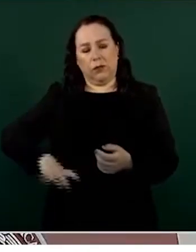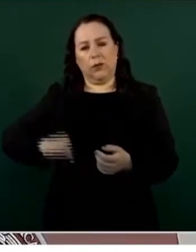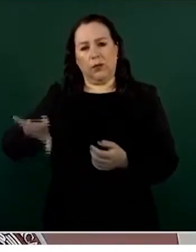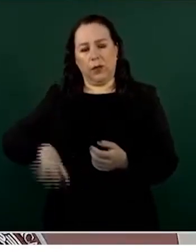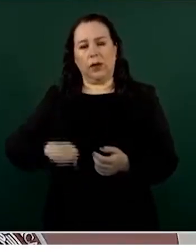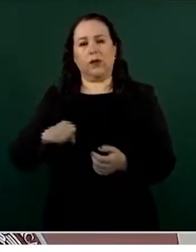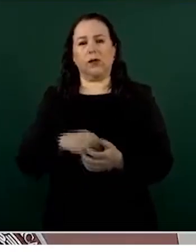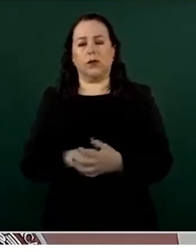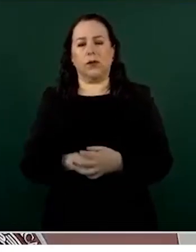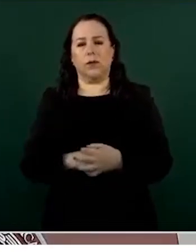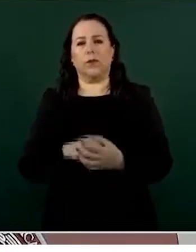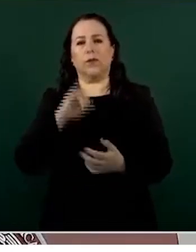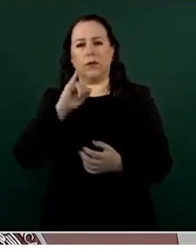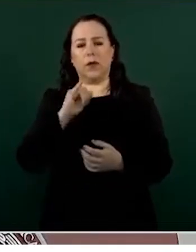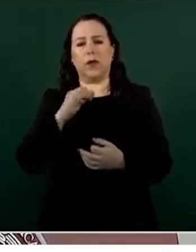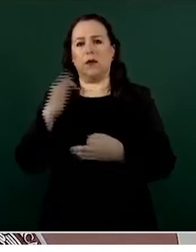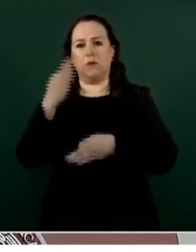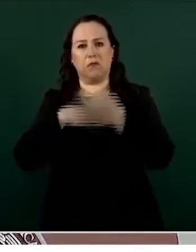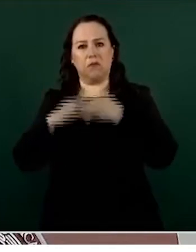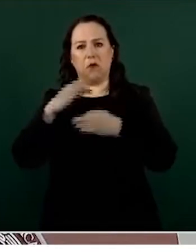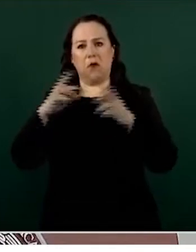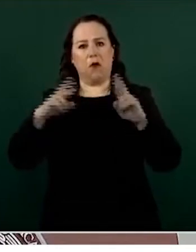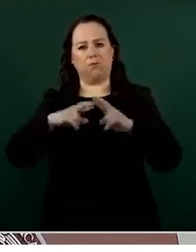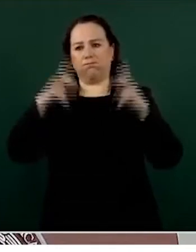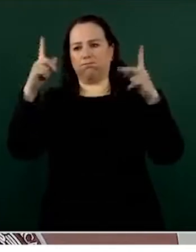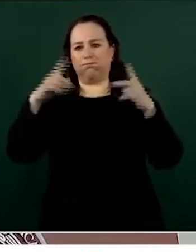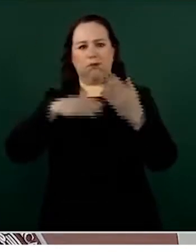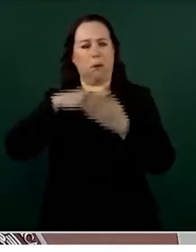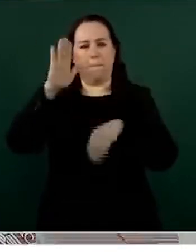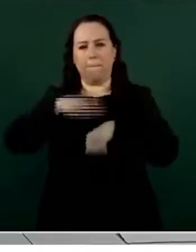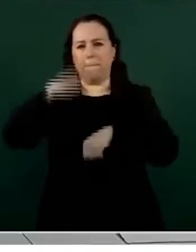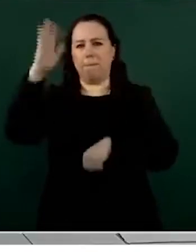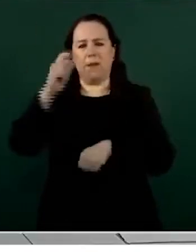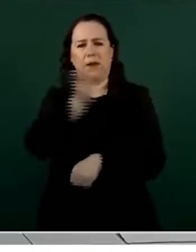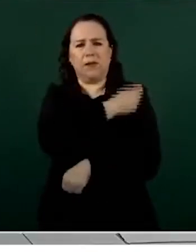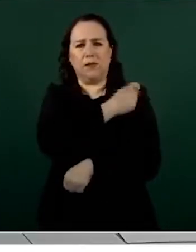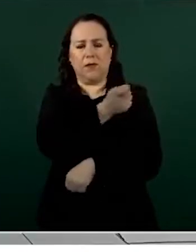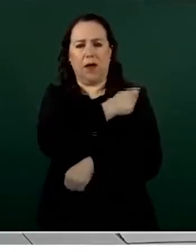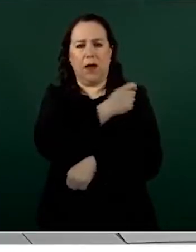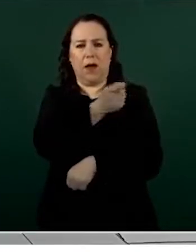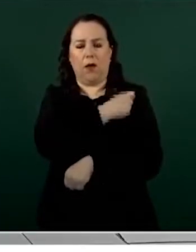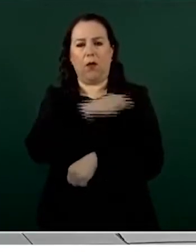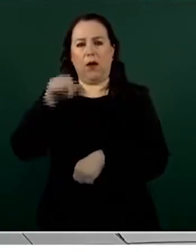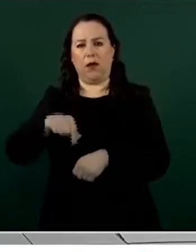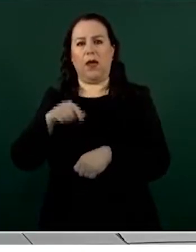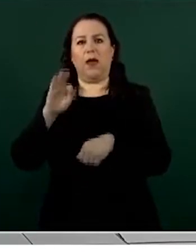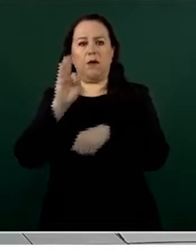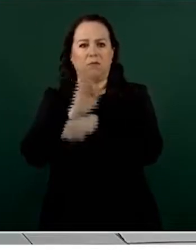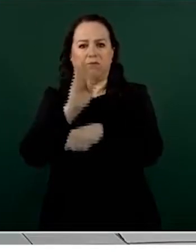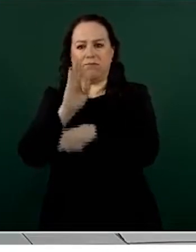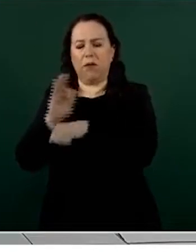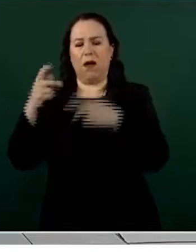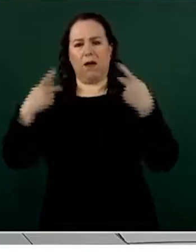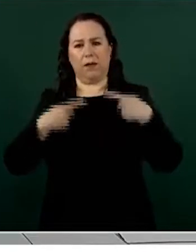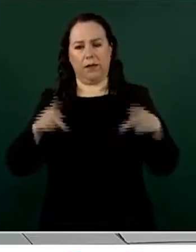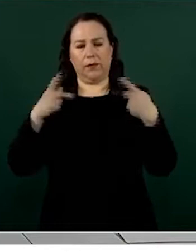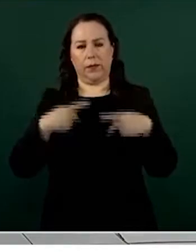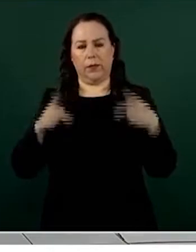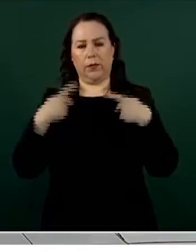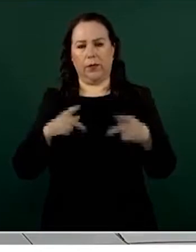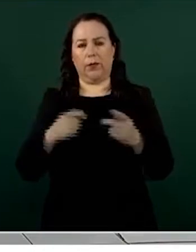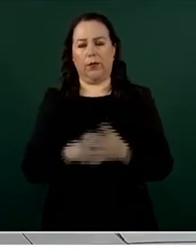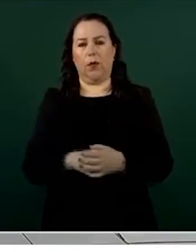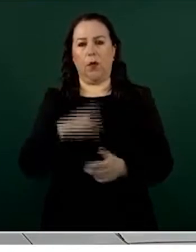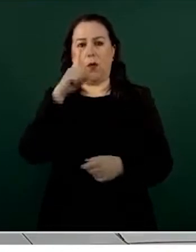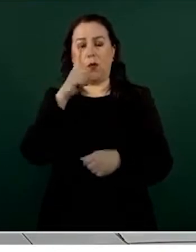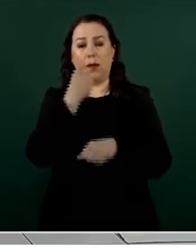rompió prácticamente todos los récords de vacunación en el estado de la Secretaría de Seguridad Pública y Protección Ciudadana de la vacunación que en una